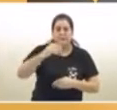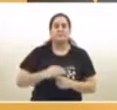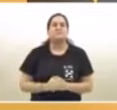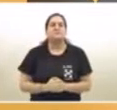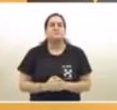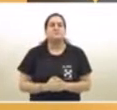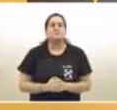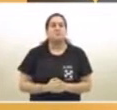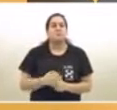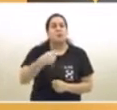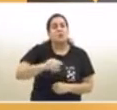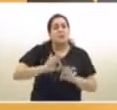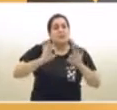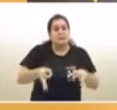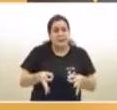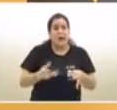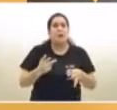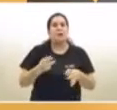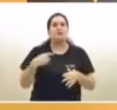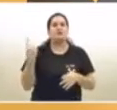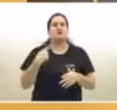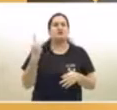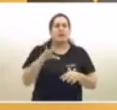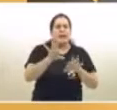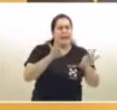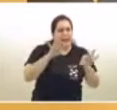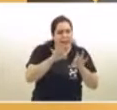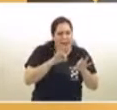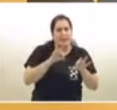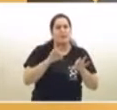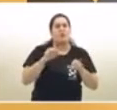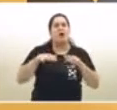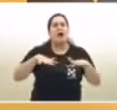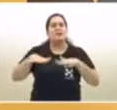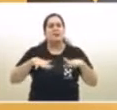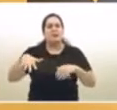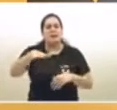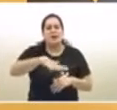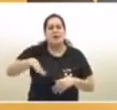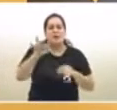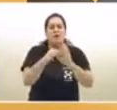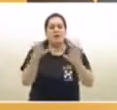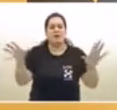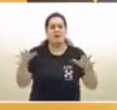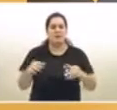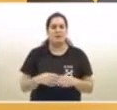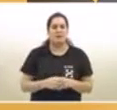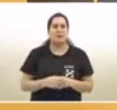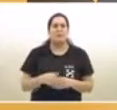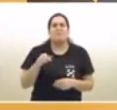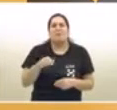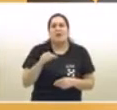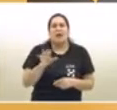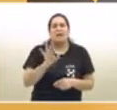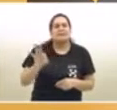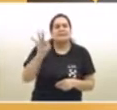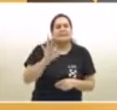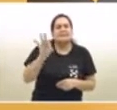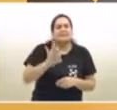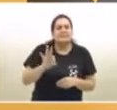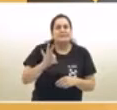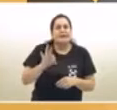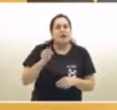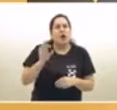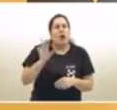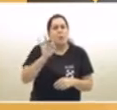visto que siempre le hemos dado prioridad a aquellas actividades al aire libre. Porque obviamente cero riesgo de contagio no existe, pero está